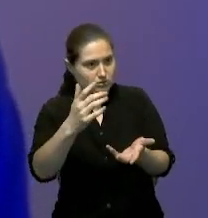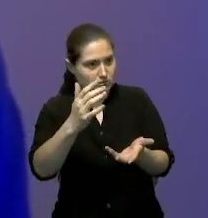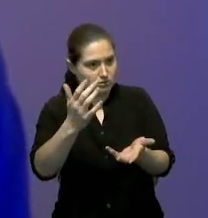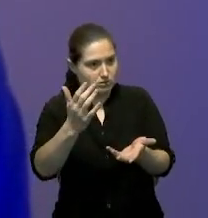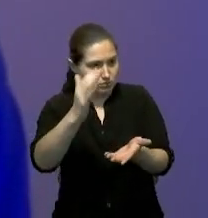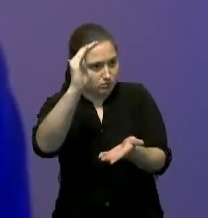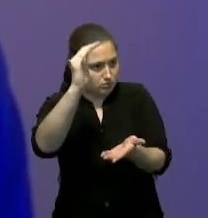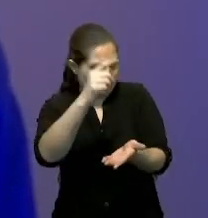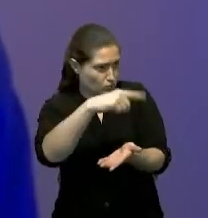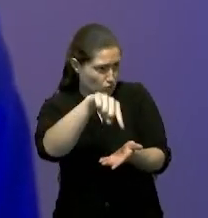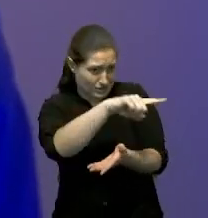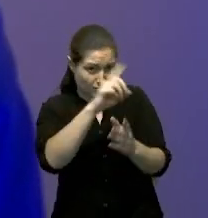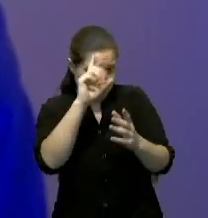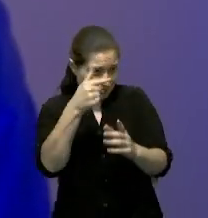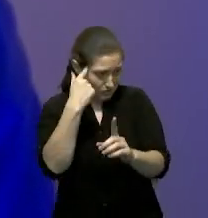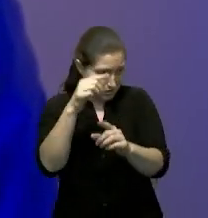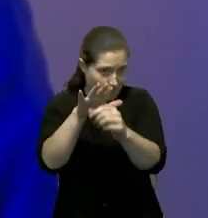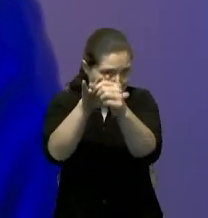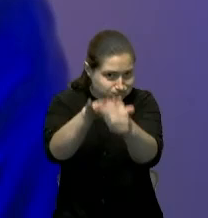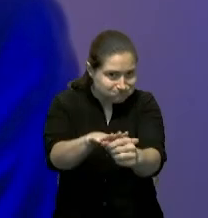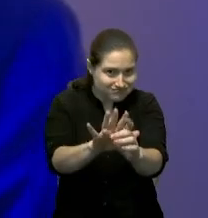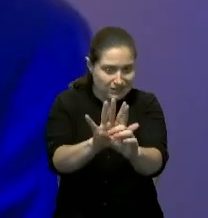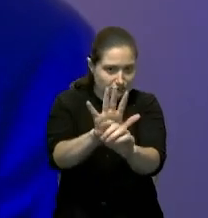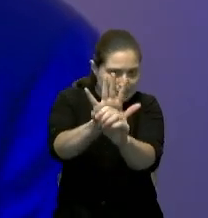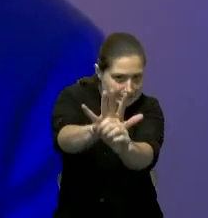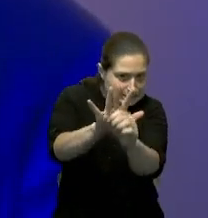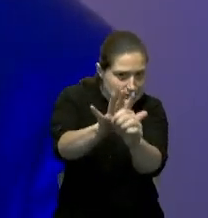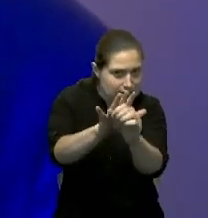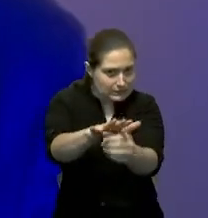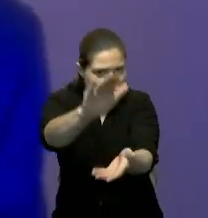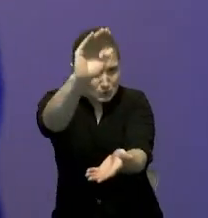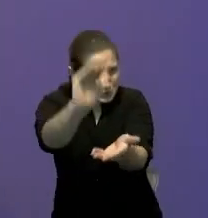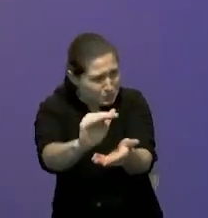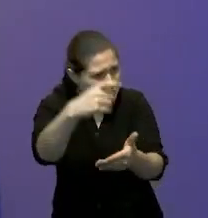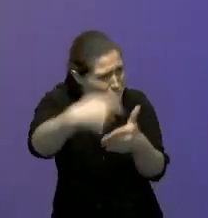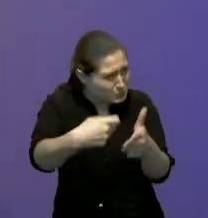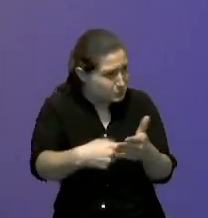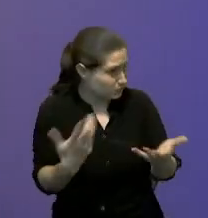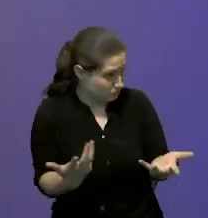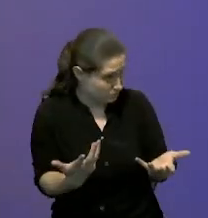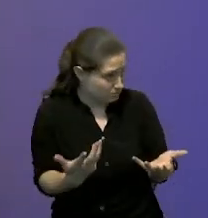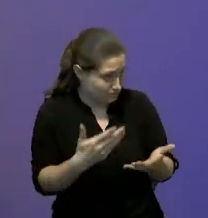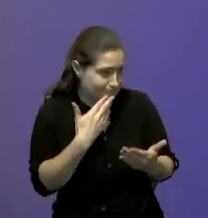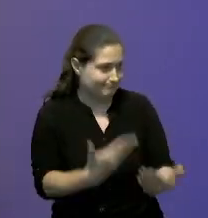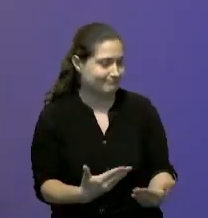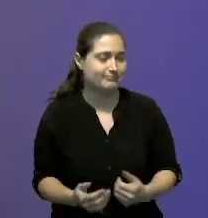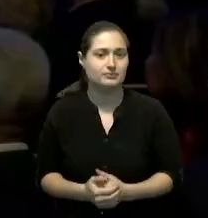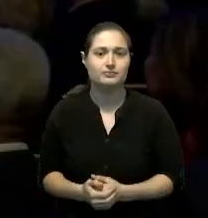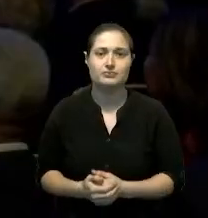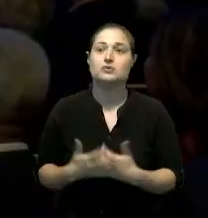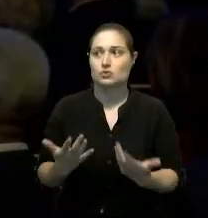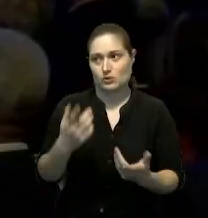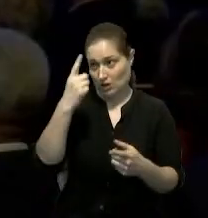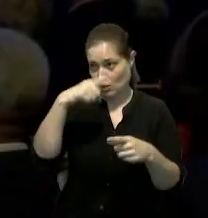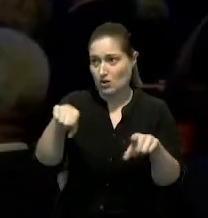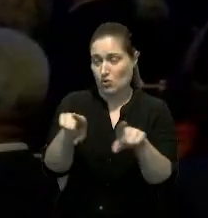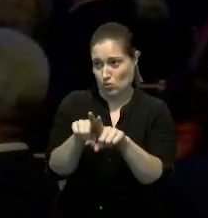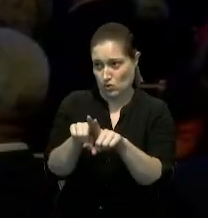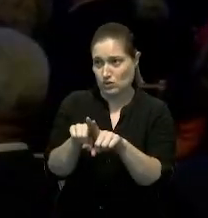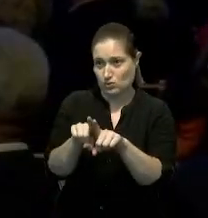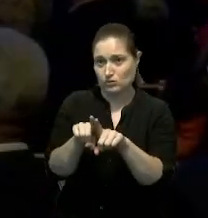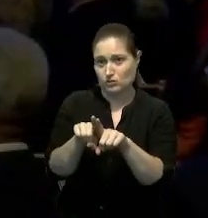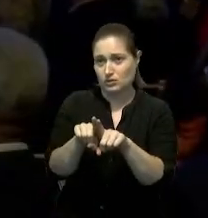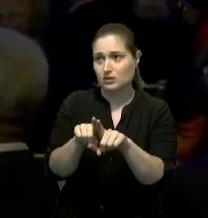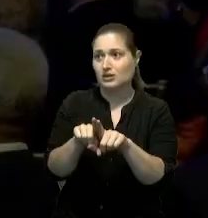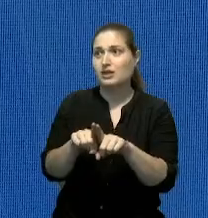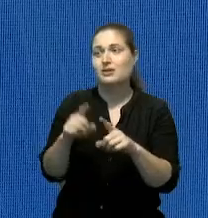compañías para que también reciban ese alivio para el bolsillo gracias el acuerdo tiene que pasar según nuestra constitución